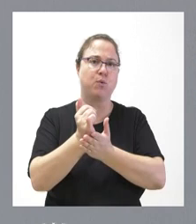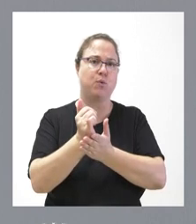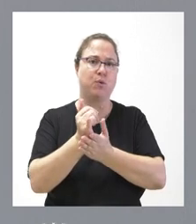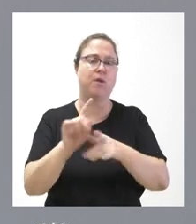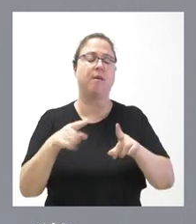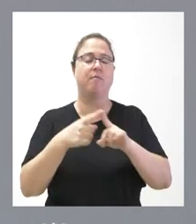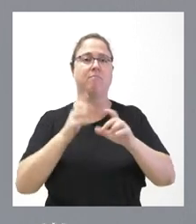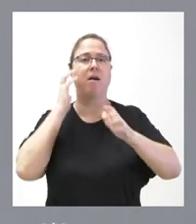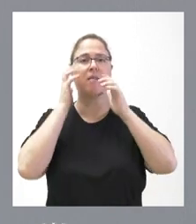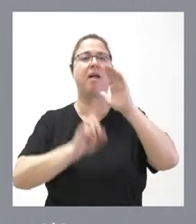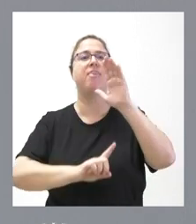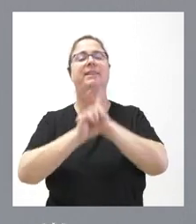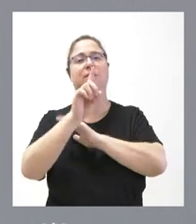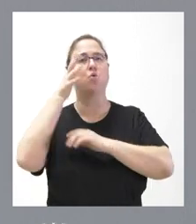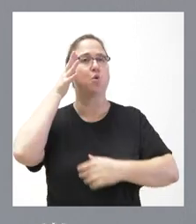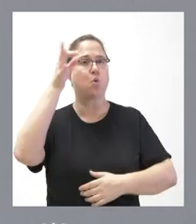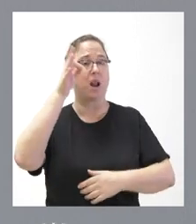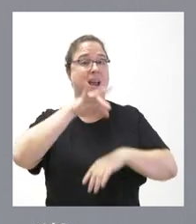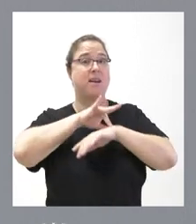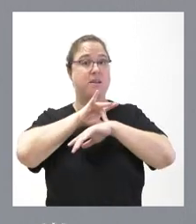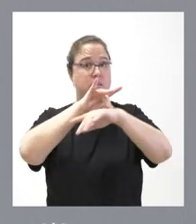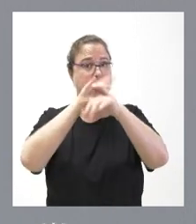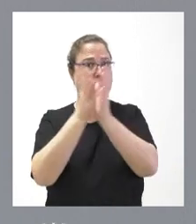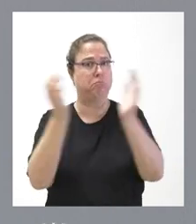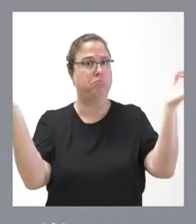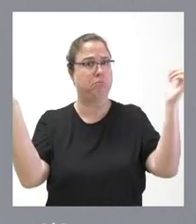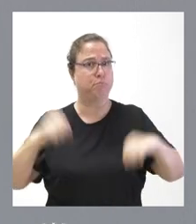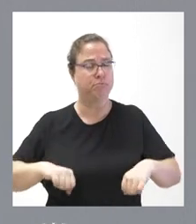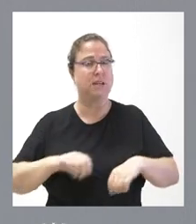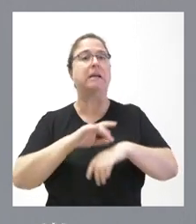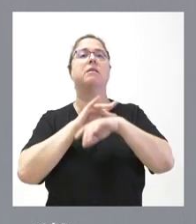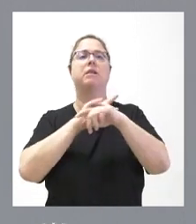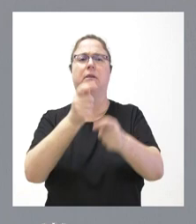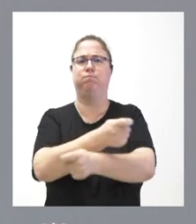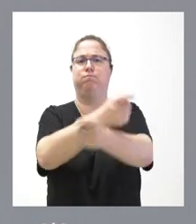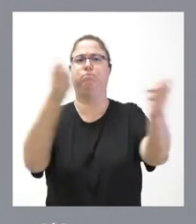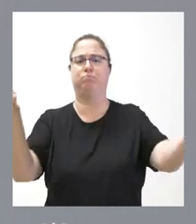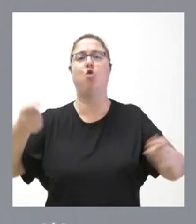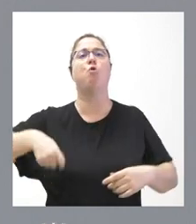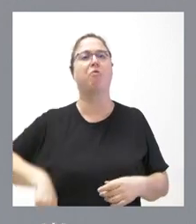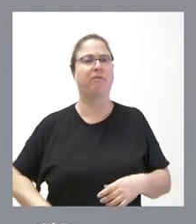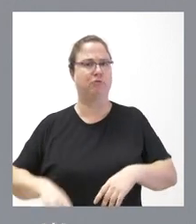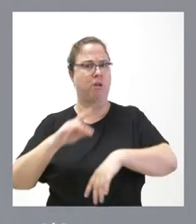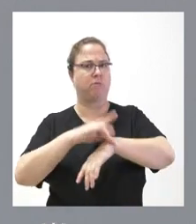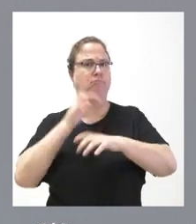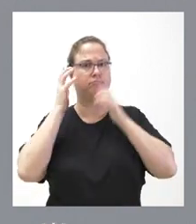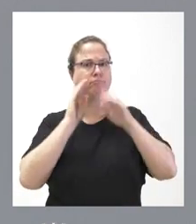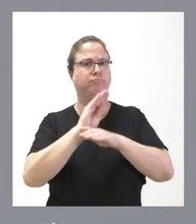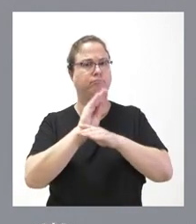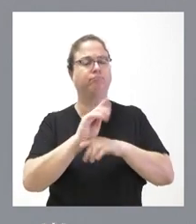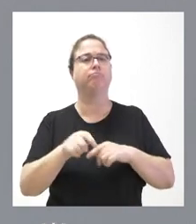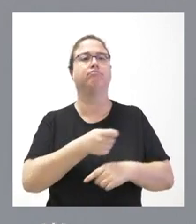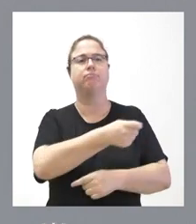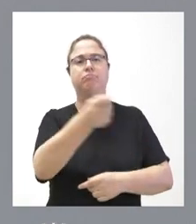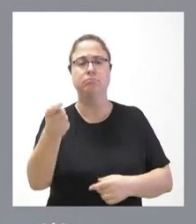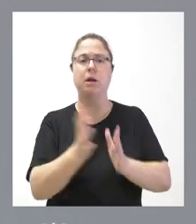Ganadería y Desarrollo Rural. La guía se acordó, la guía se ha distribuido entre los profesionales sanitarios, la guía está siendo de